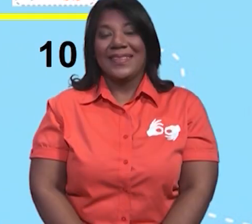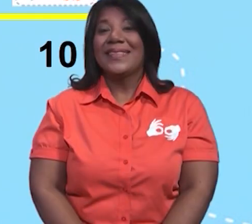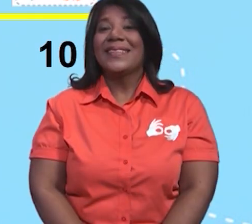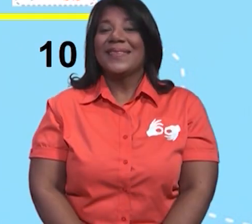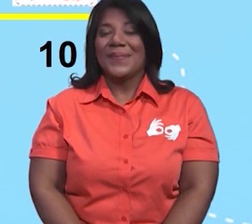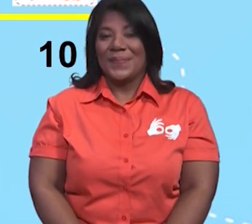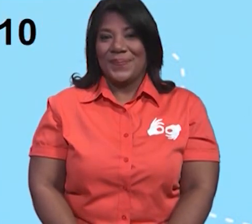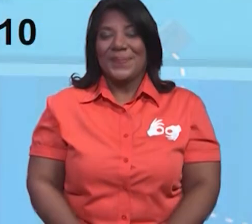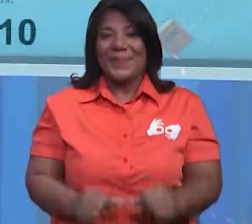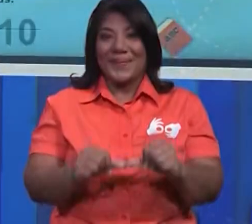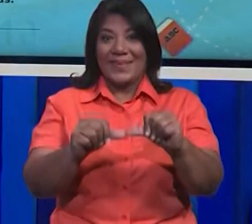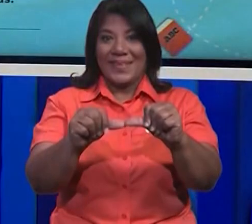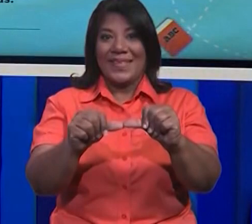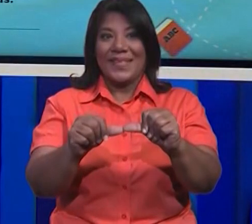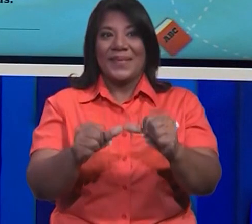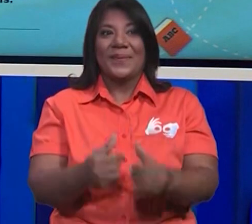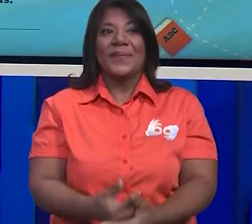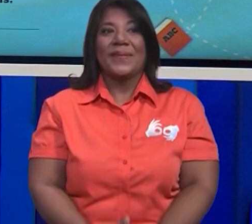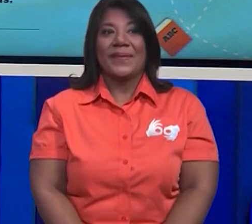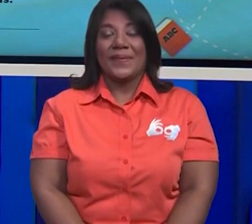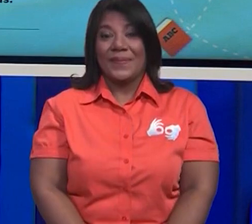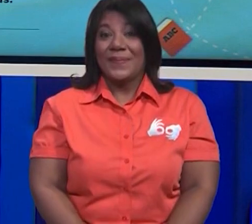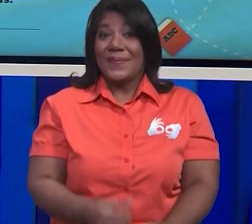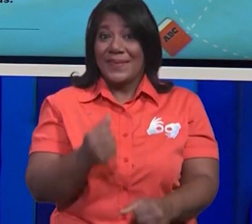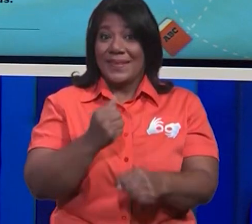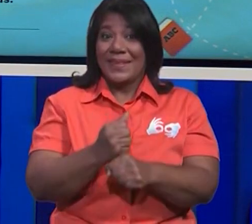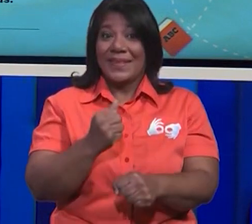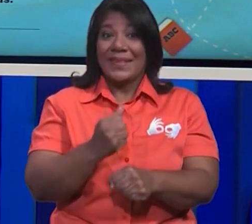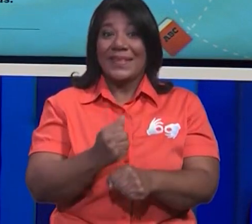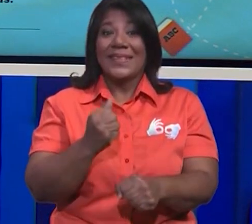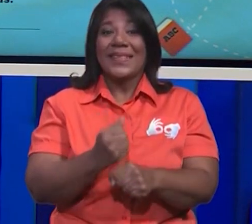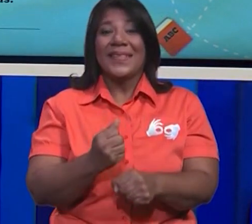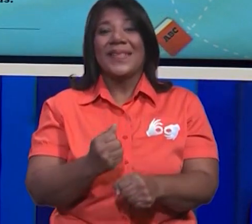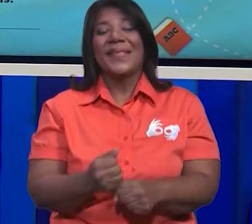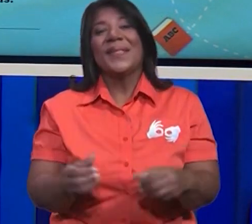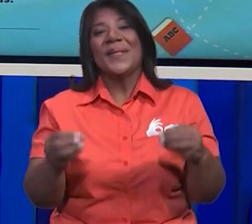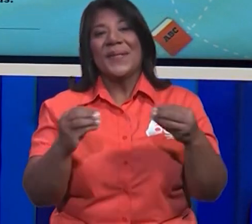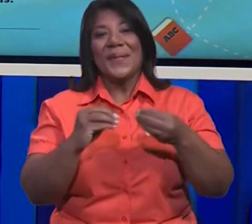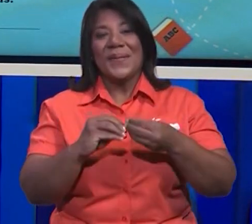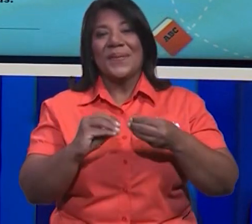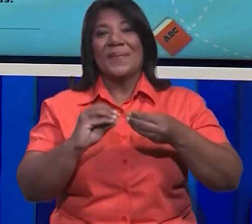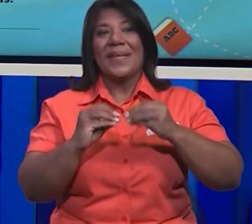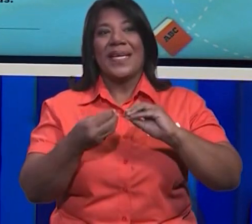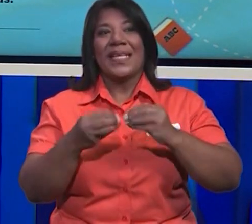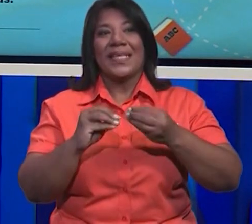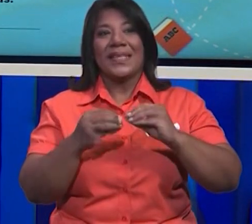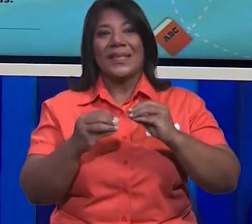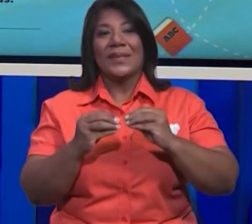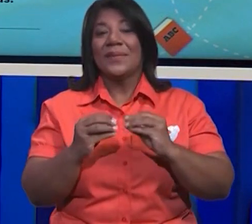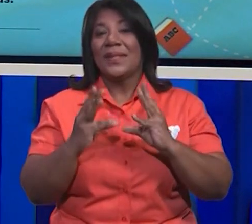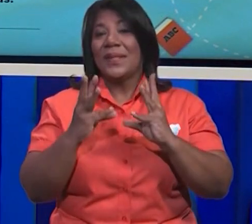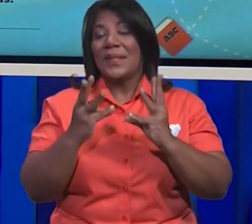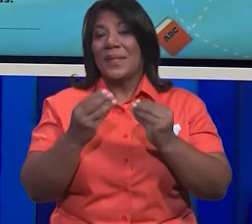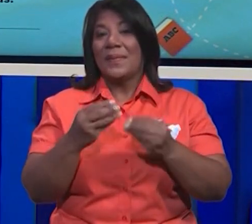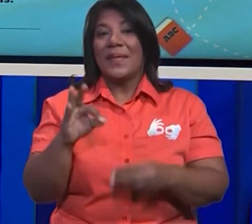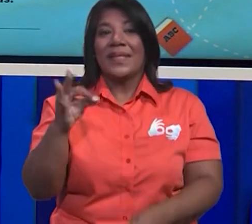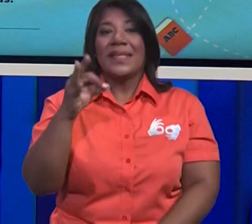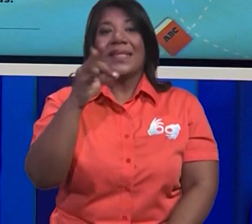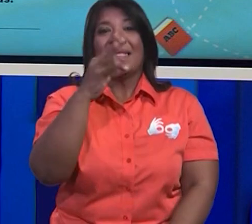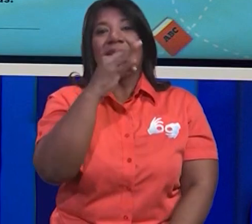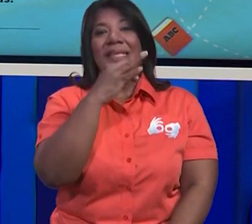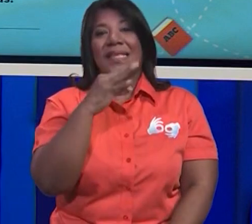Continuamos. Ahora, seguimos trabajando con más cantidades de mariposas. Tenemos muchas más.